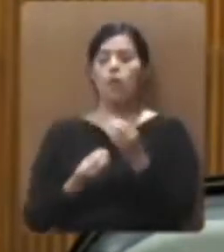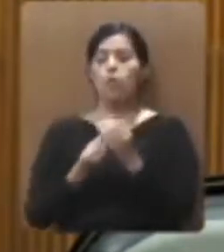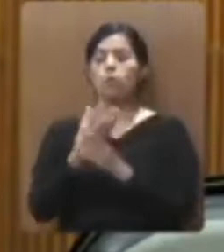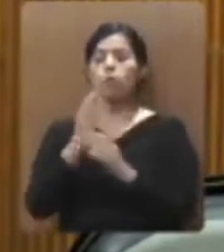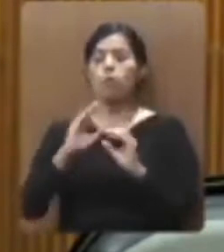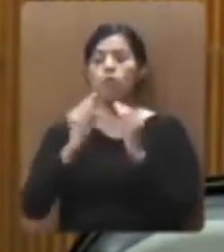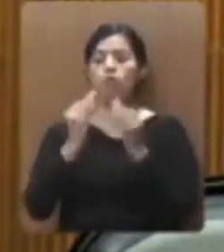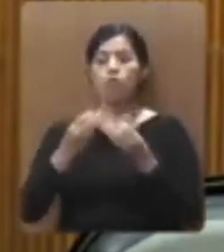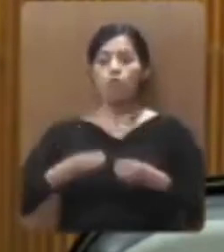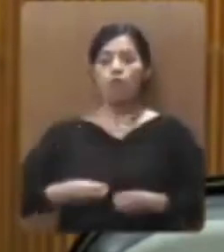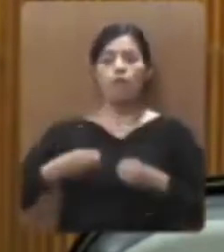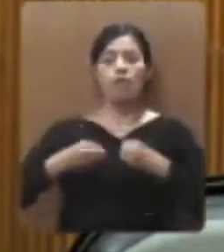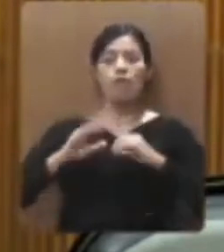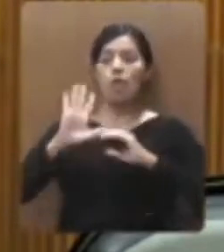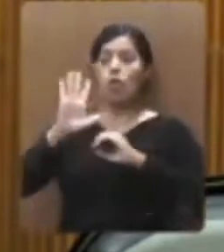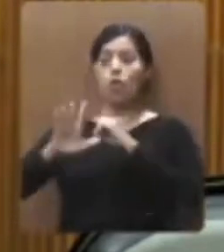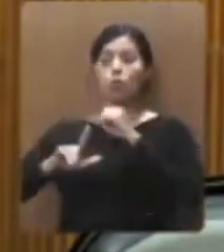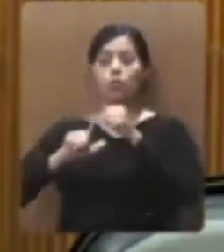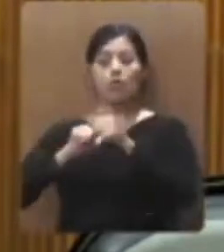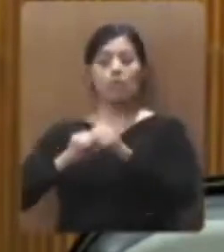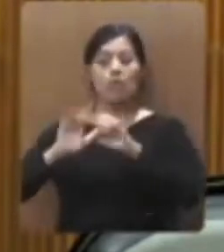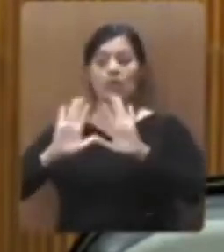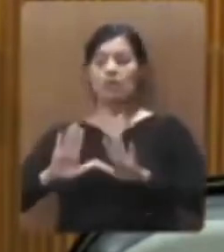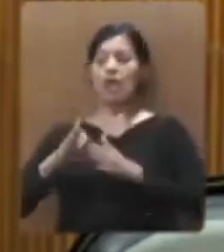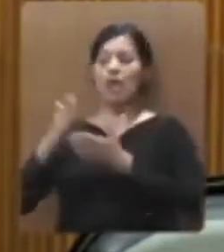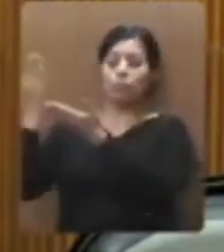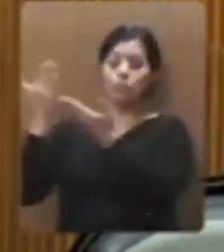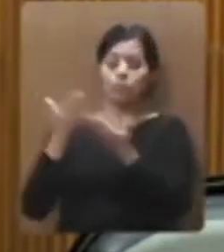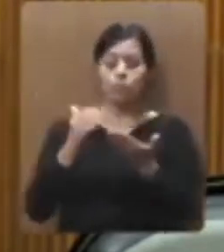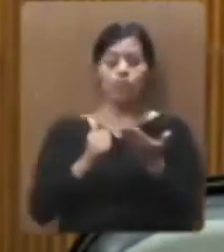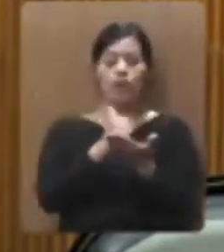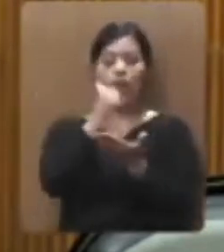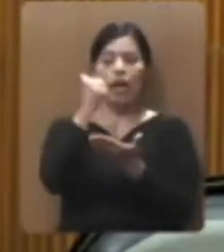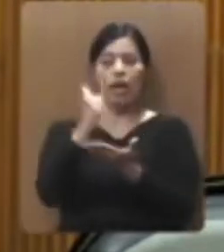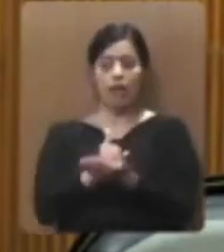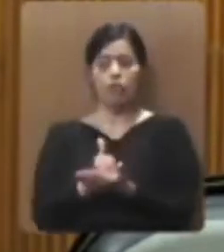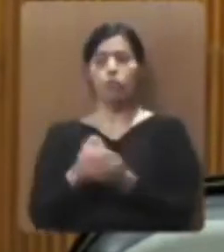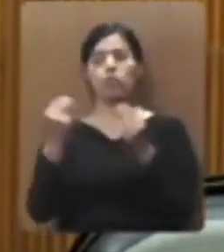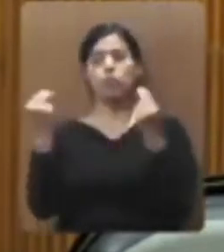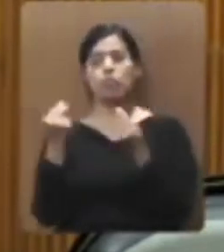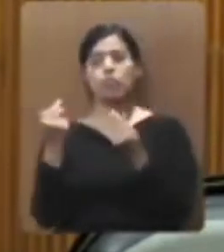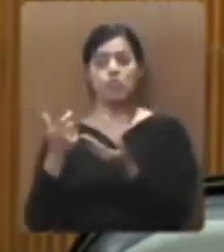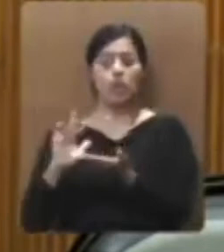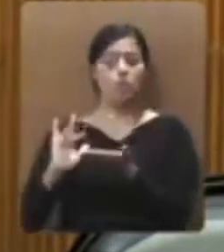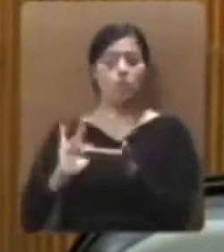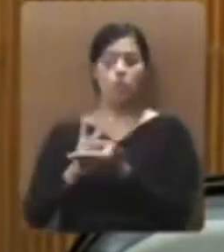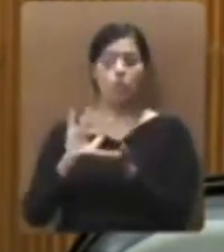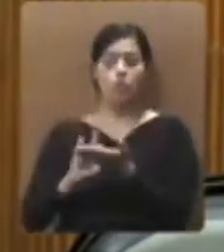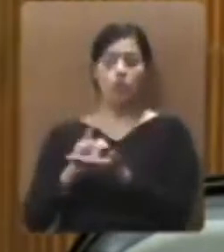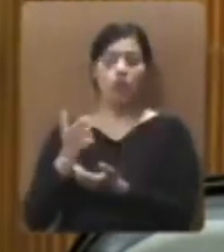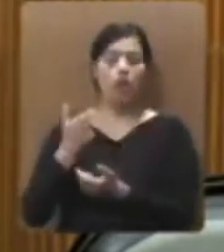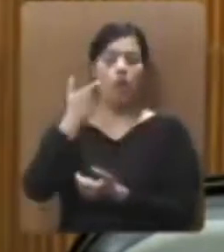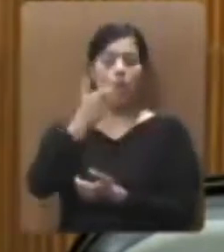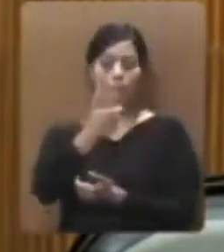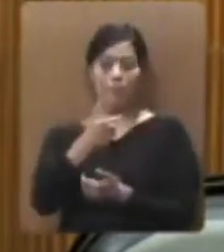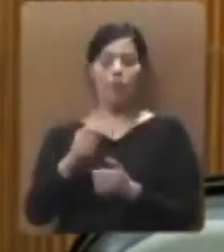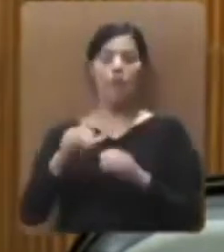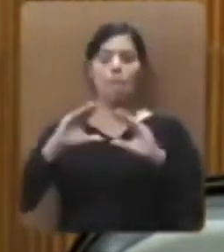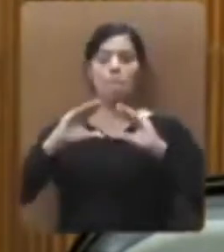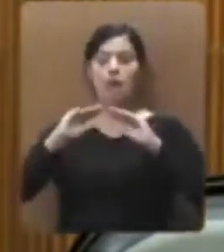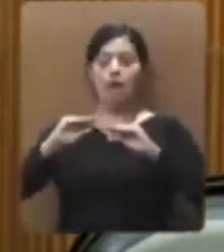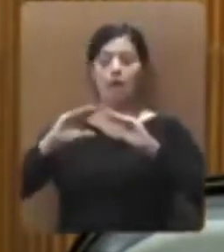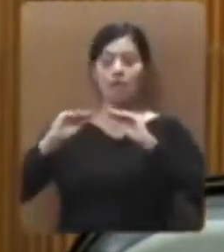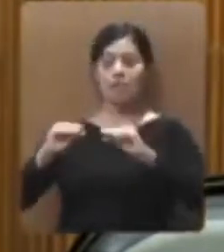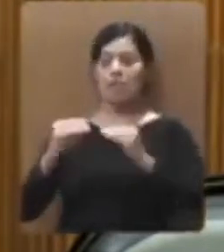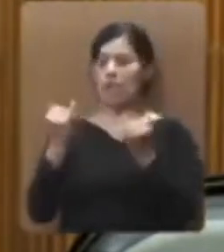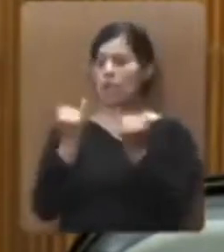animales han tomado ya las zonas urbanas y que tengamos a través del presupuesto correspondiente la debida capacitación,